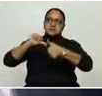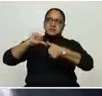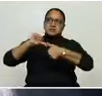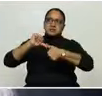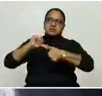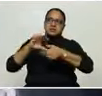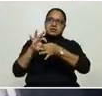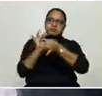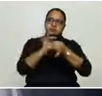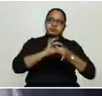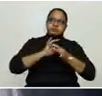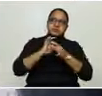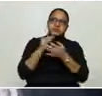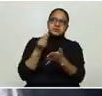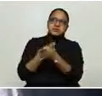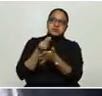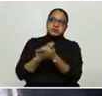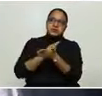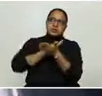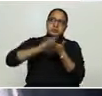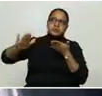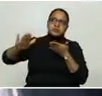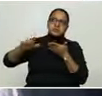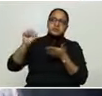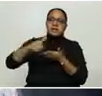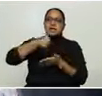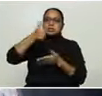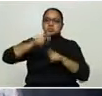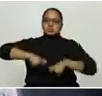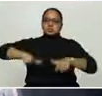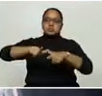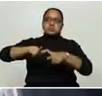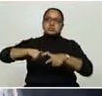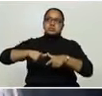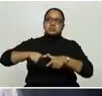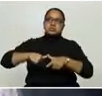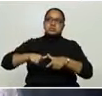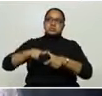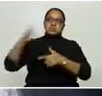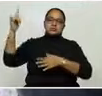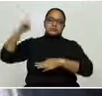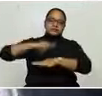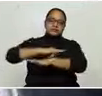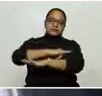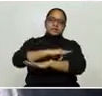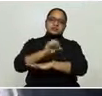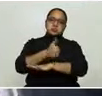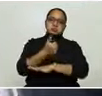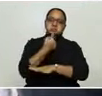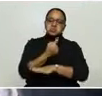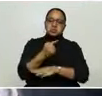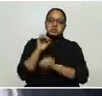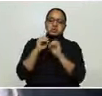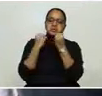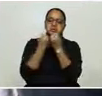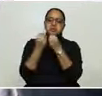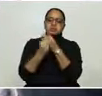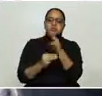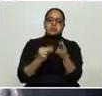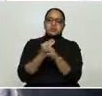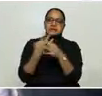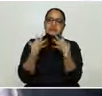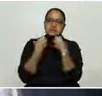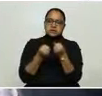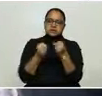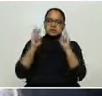ver si unimos fondos y hacer un solo pedido, porque también es un tema de discusión con la Organización Mundial de la Salud, que todavía no está